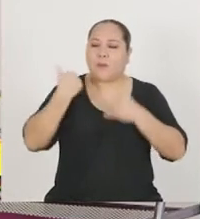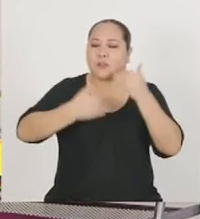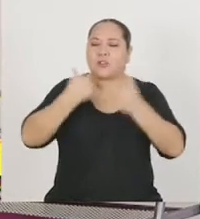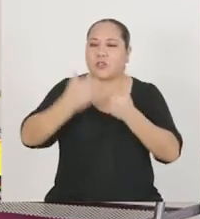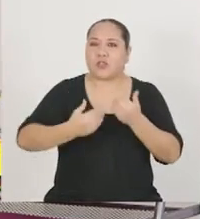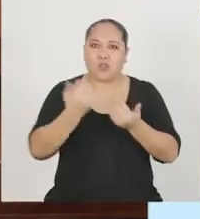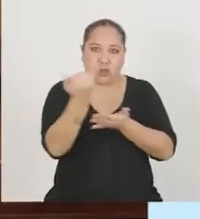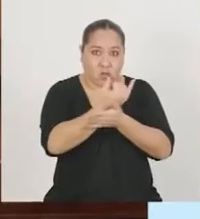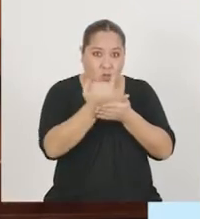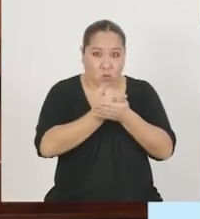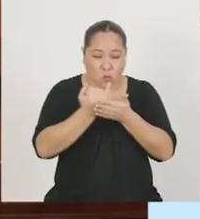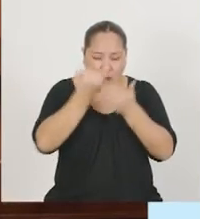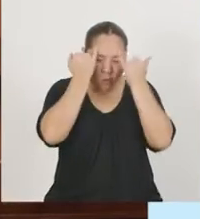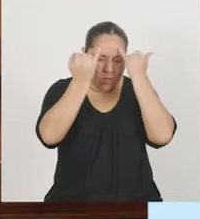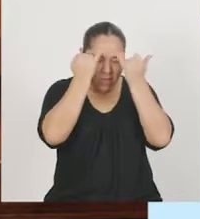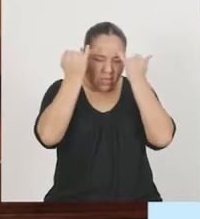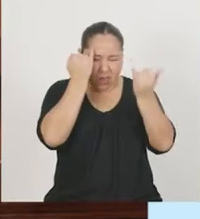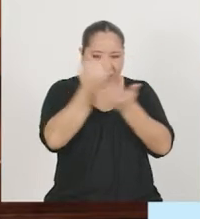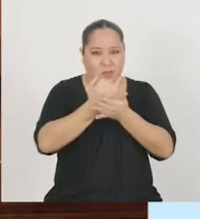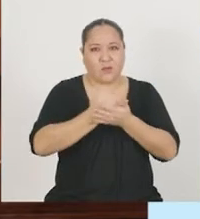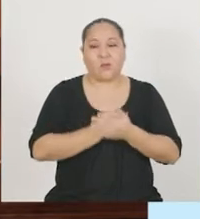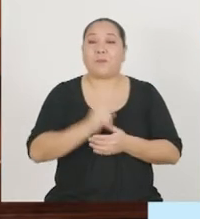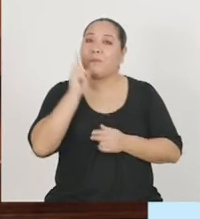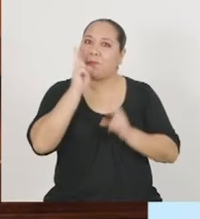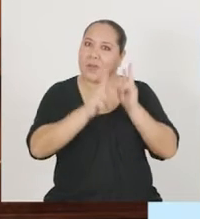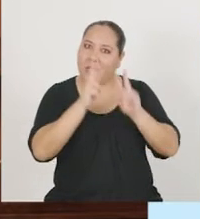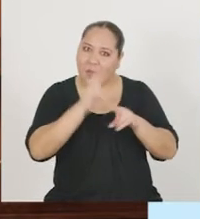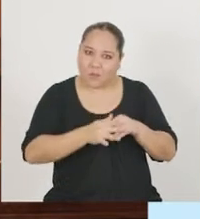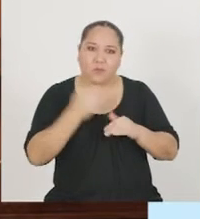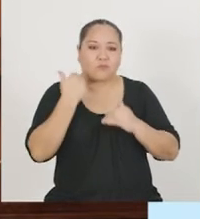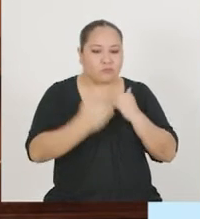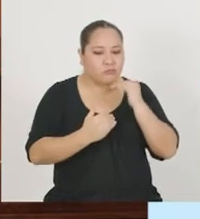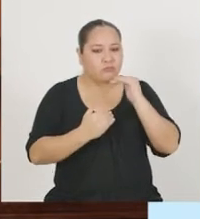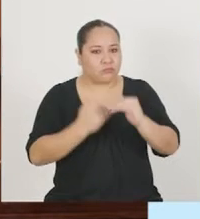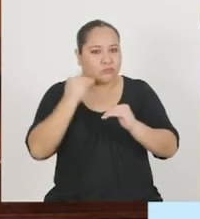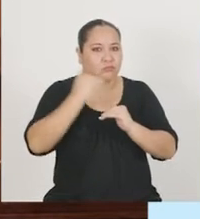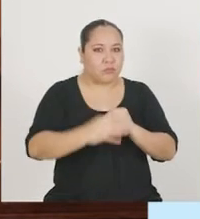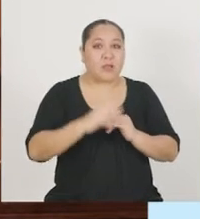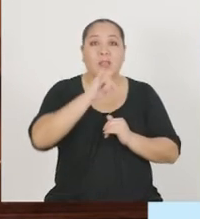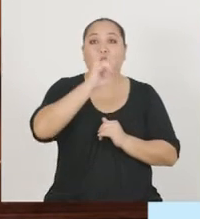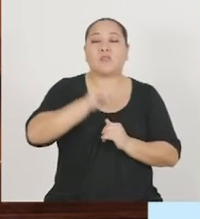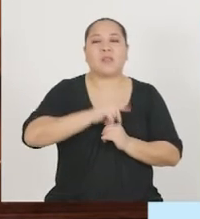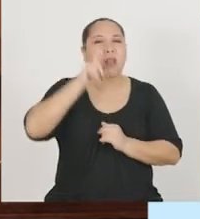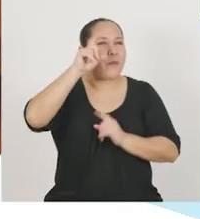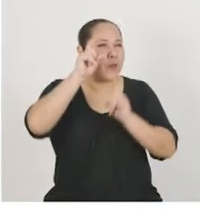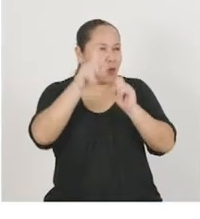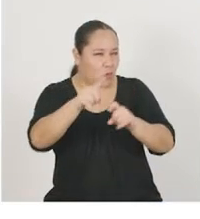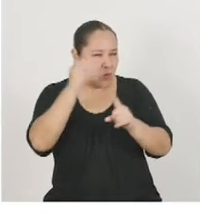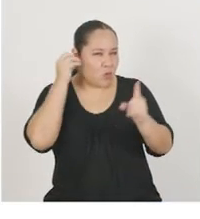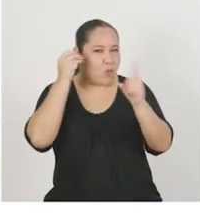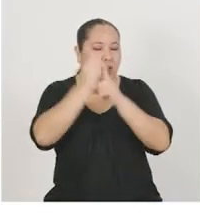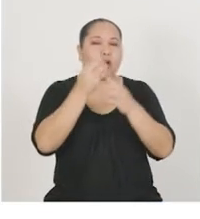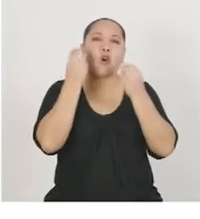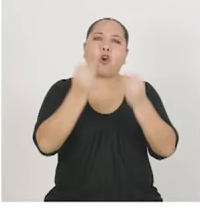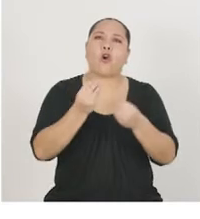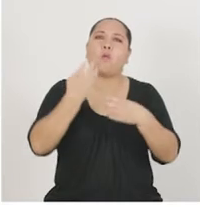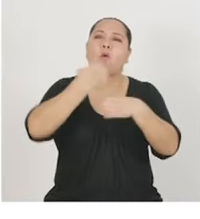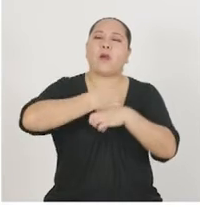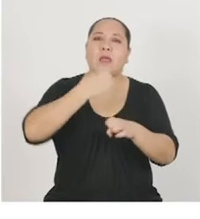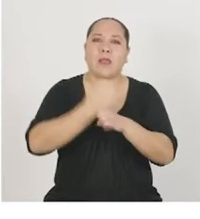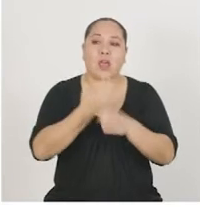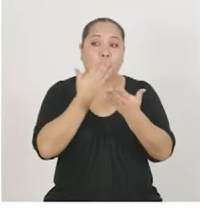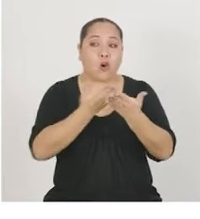de drawstorming. Claro que sí. Veamos los siguientes pasos a partir de usar la pregunta retadora. ¿Cómo